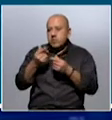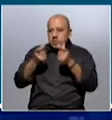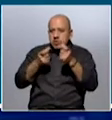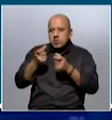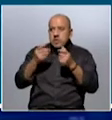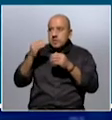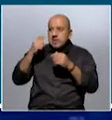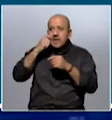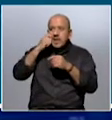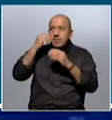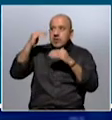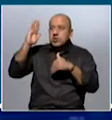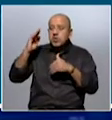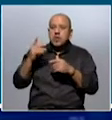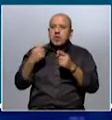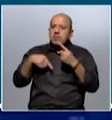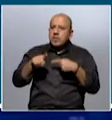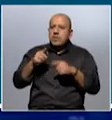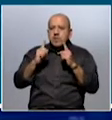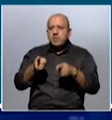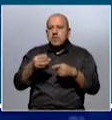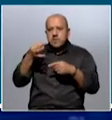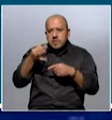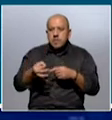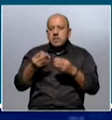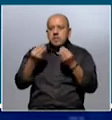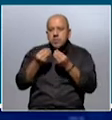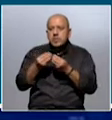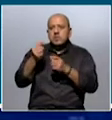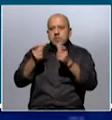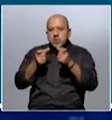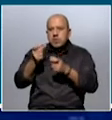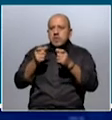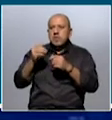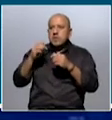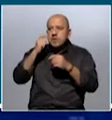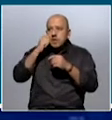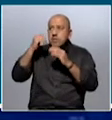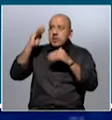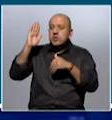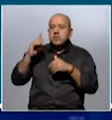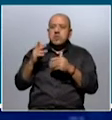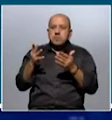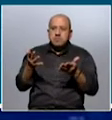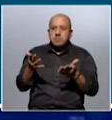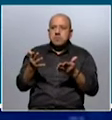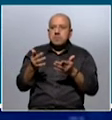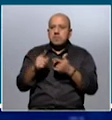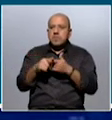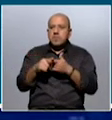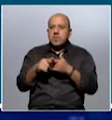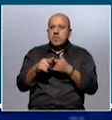condición, pero también es cierto que muchas personas mayores están en buenas condiciones como para